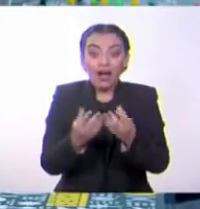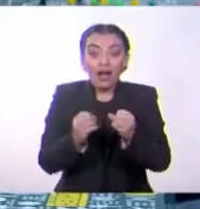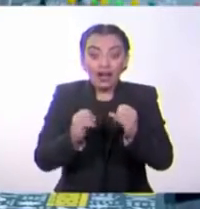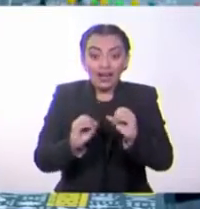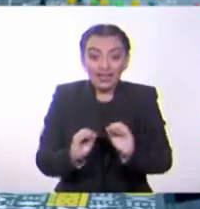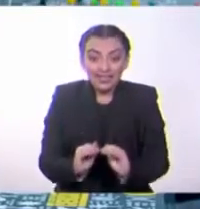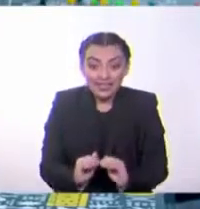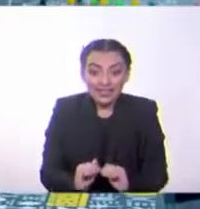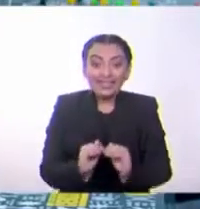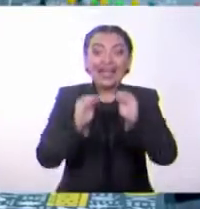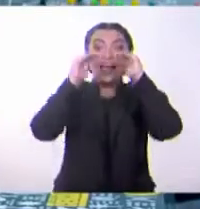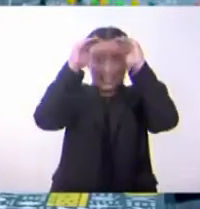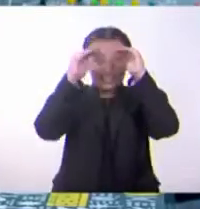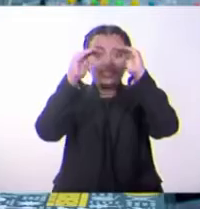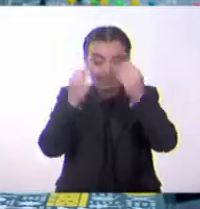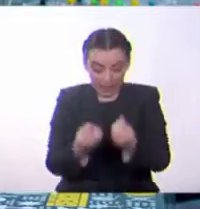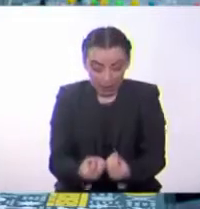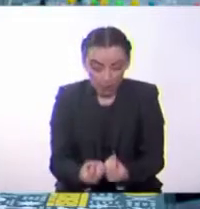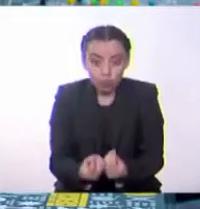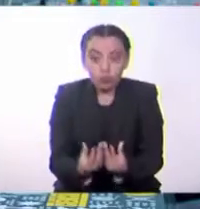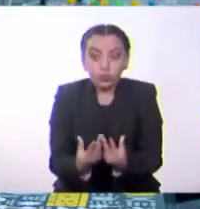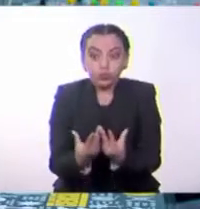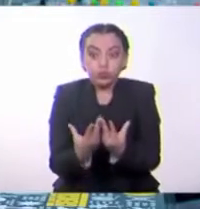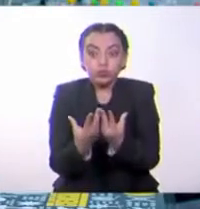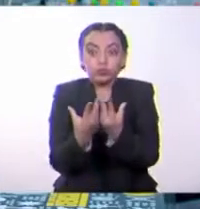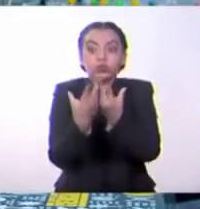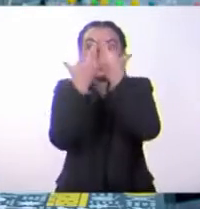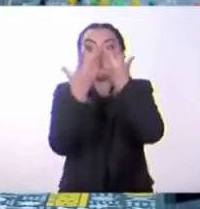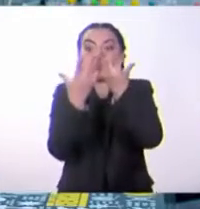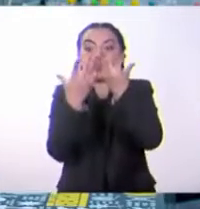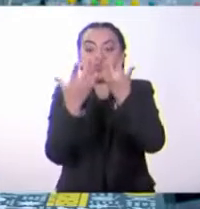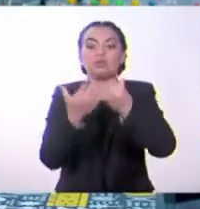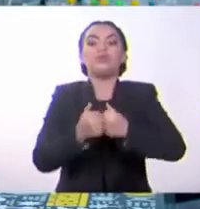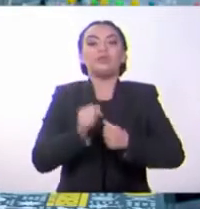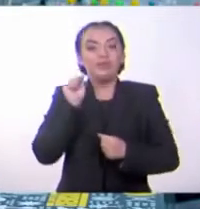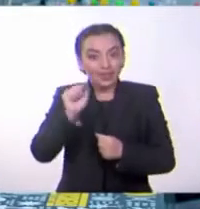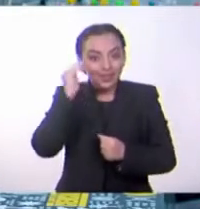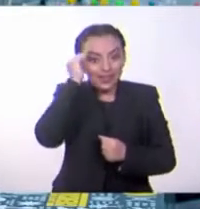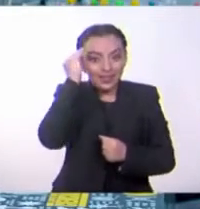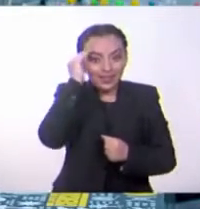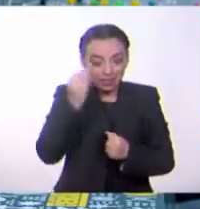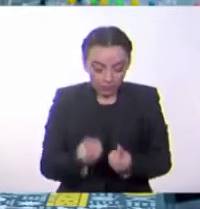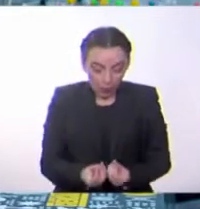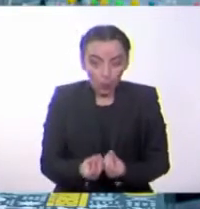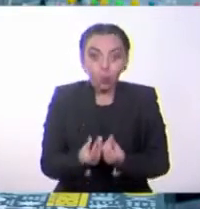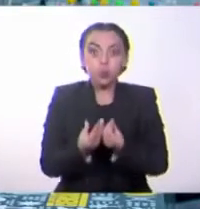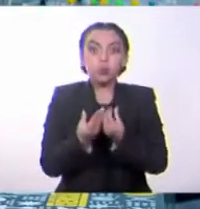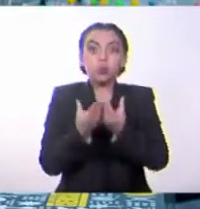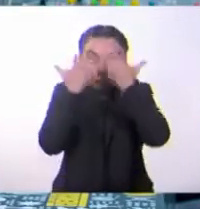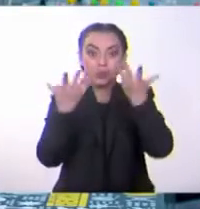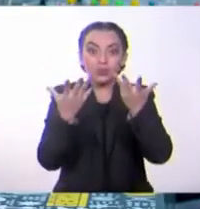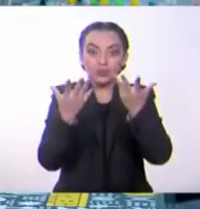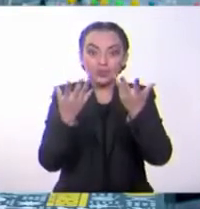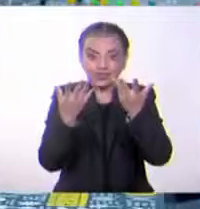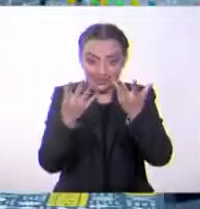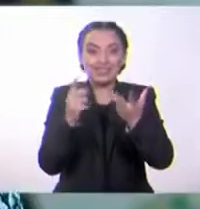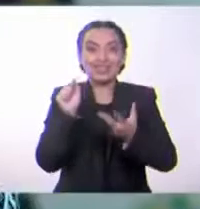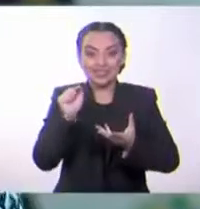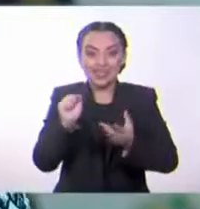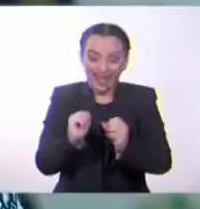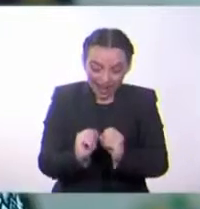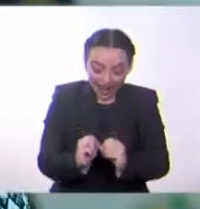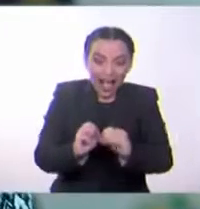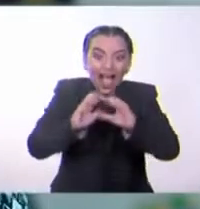El crecimiento acelerado. Si quieres conocer más acerca de esta habilidad, pues lo descubriremos haciendo un